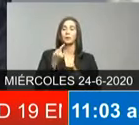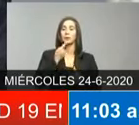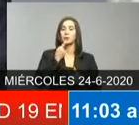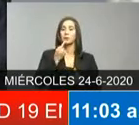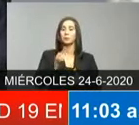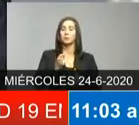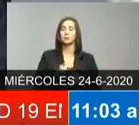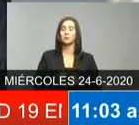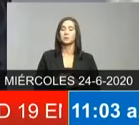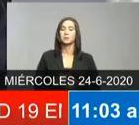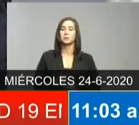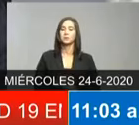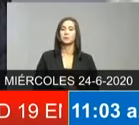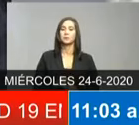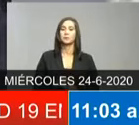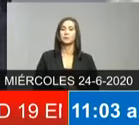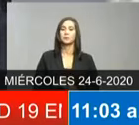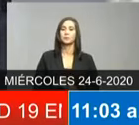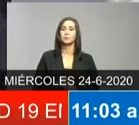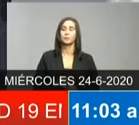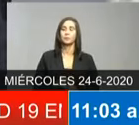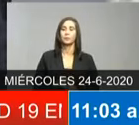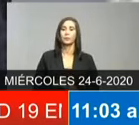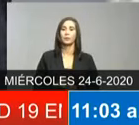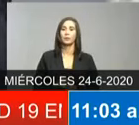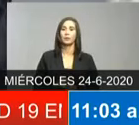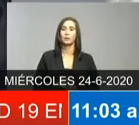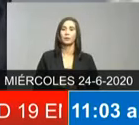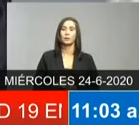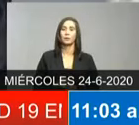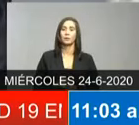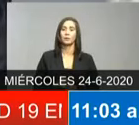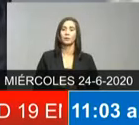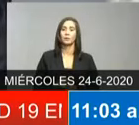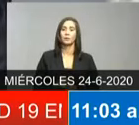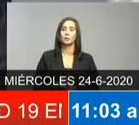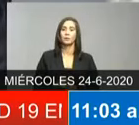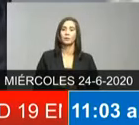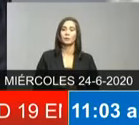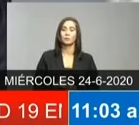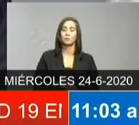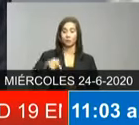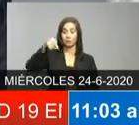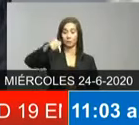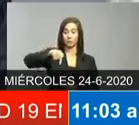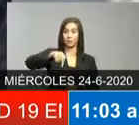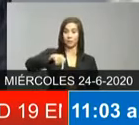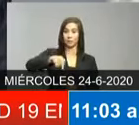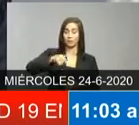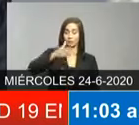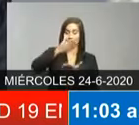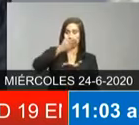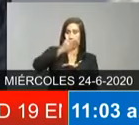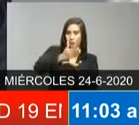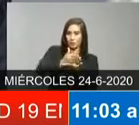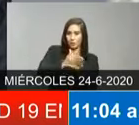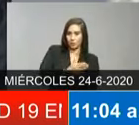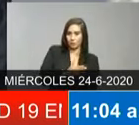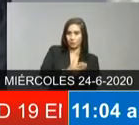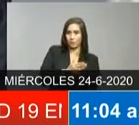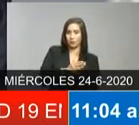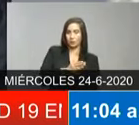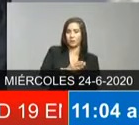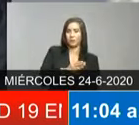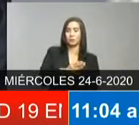que justamente de aquí por eso se ha limitado el número de preguntas que vamos a hacer vamos a una